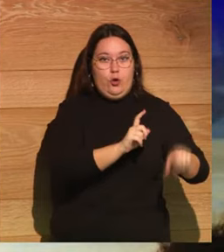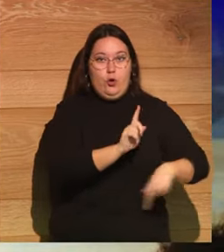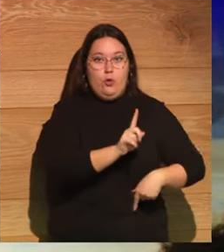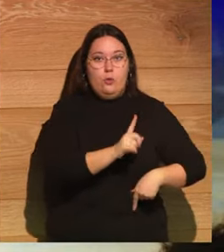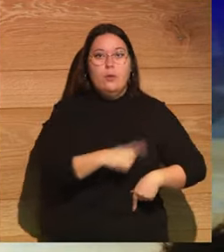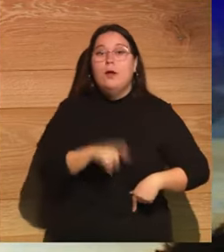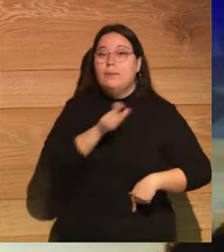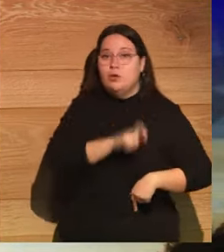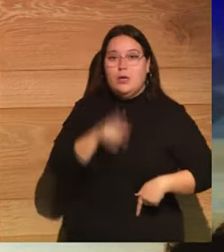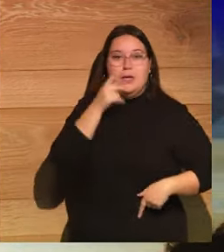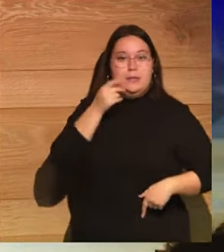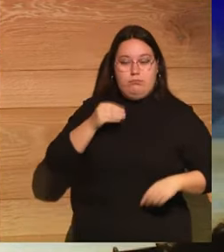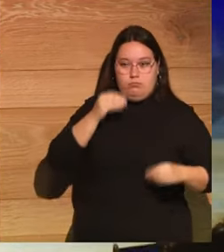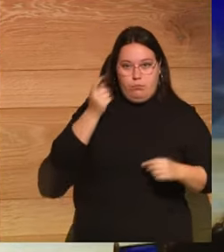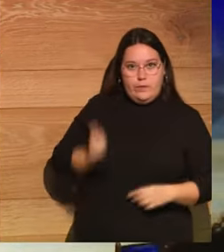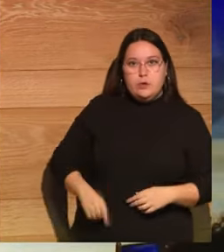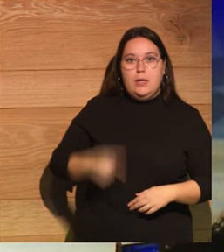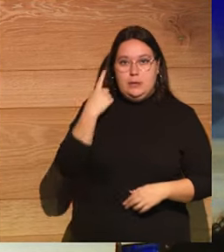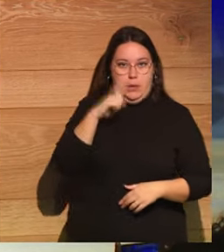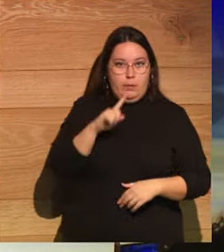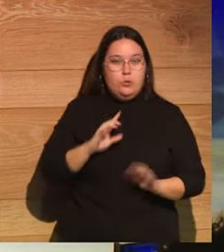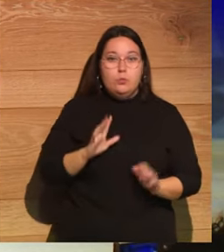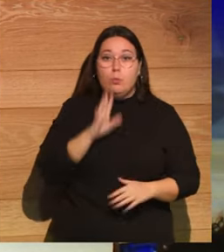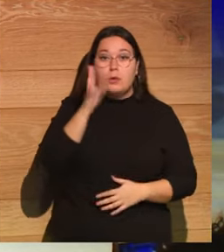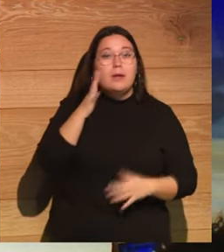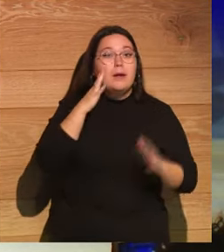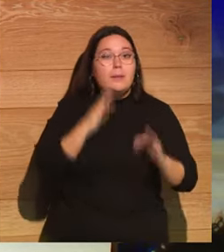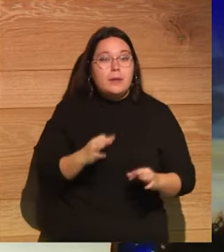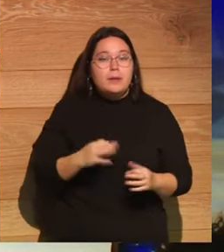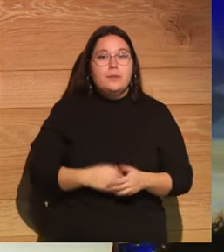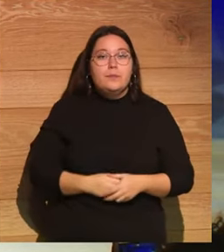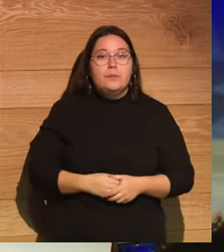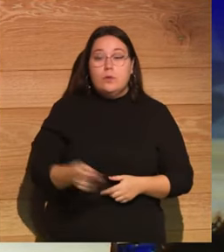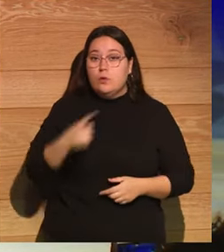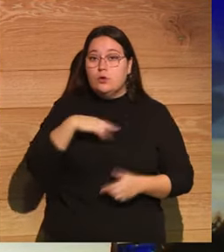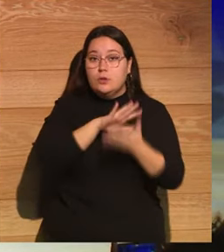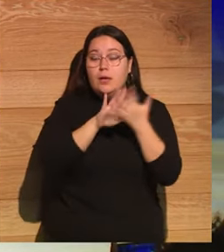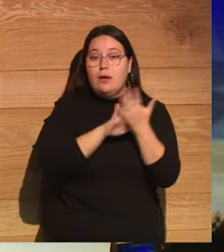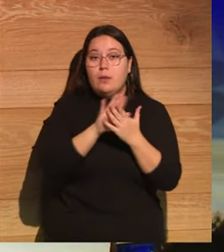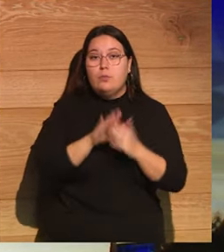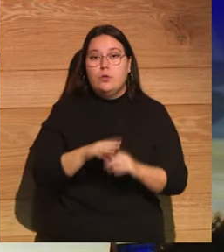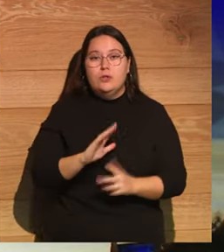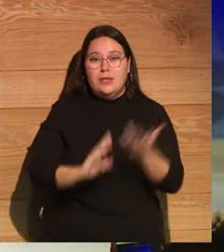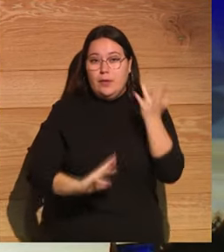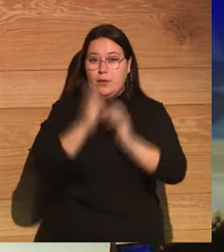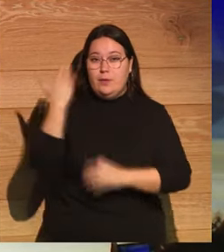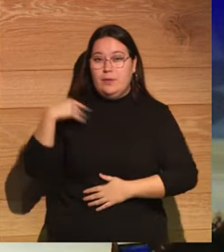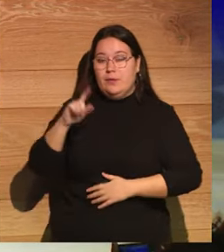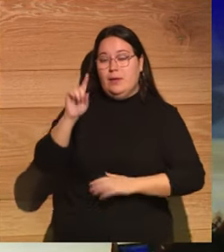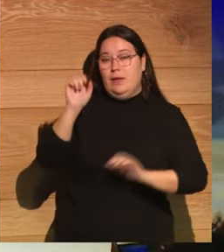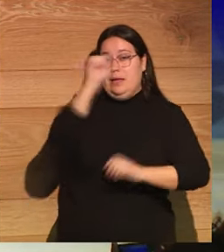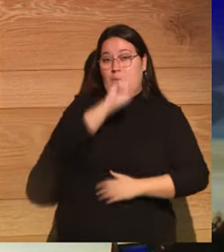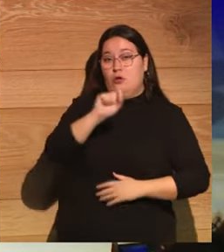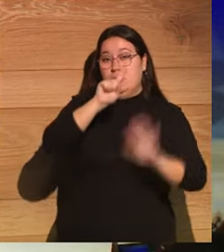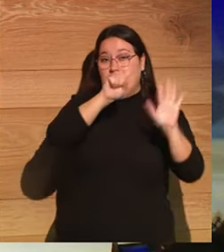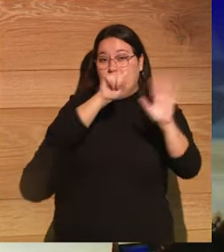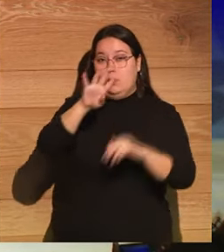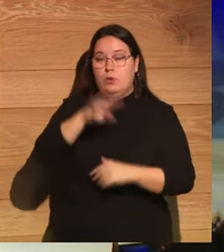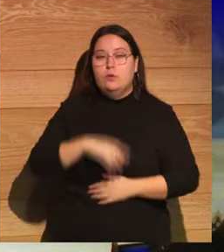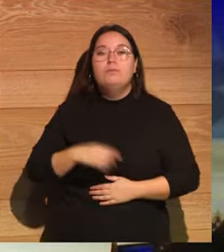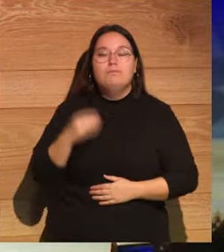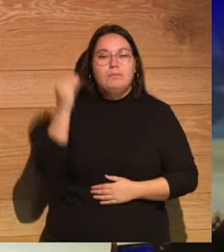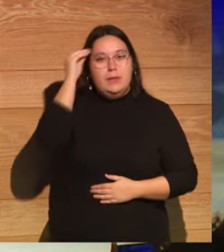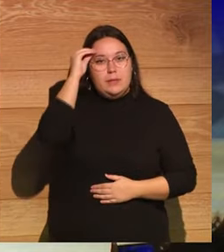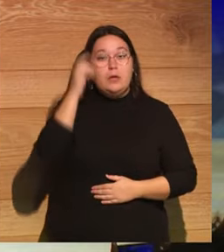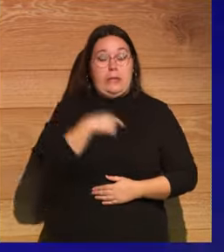en día historiadores, arqueólogos, porque realmente, cuando nosotros hablamos del gran incendio del año 64, tenemos que